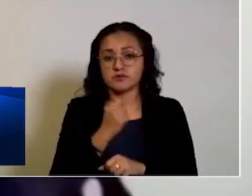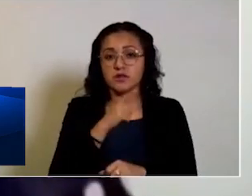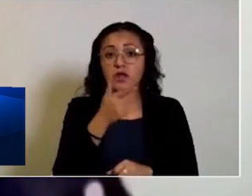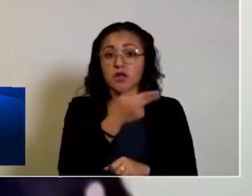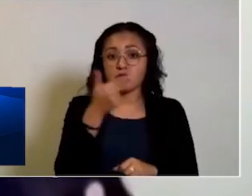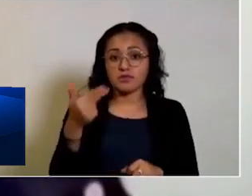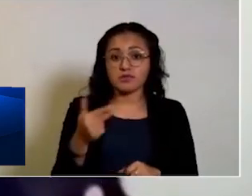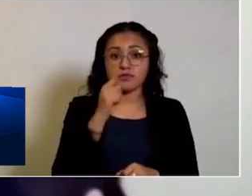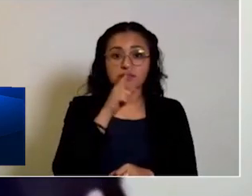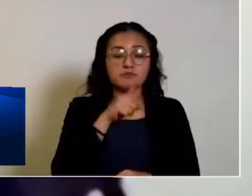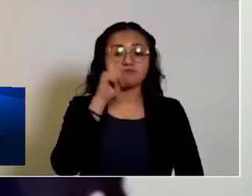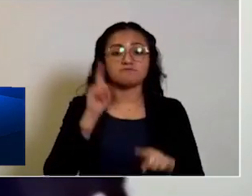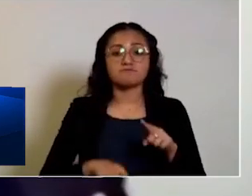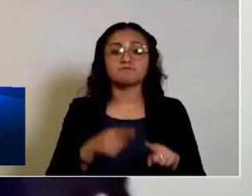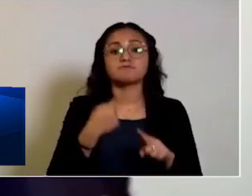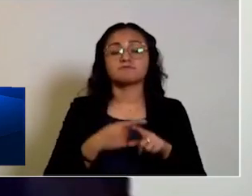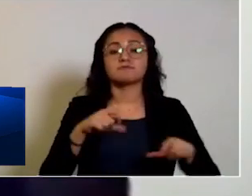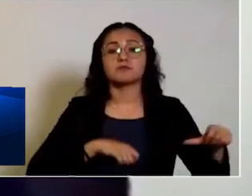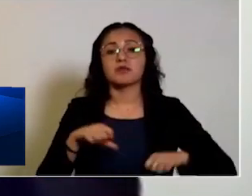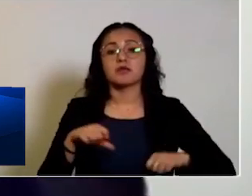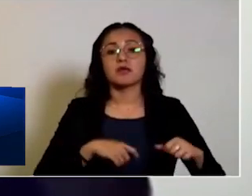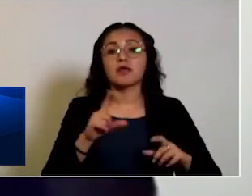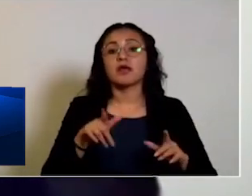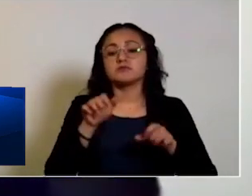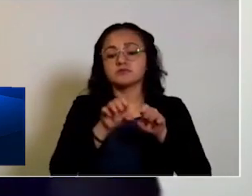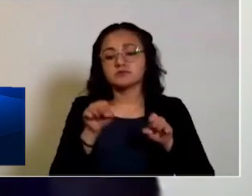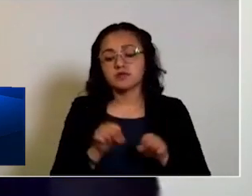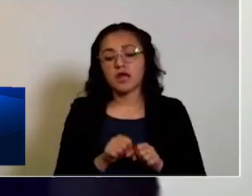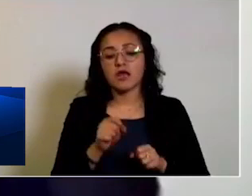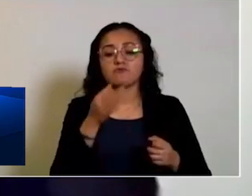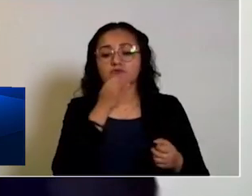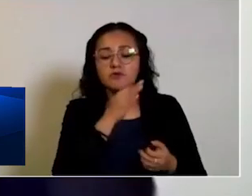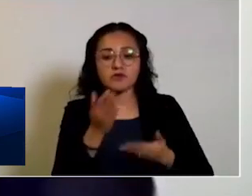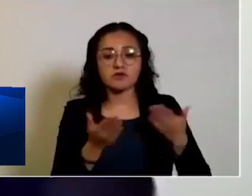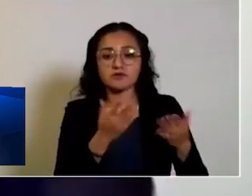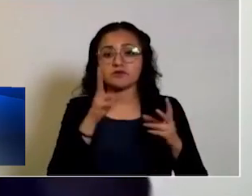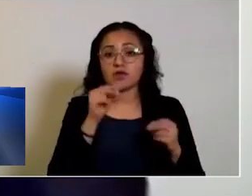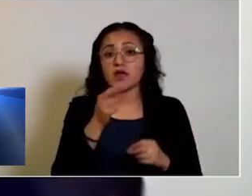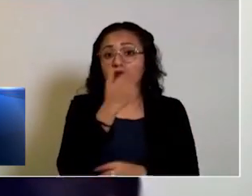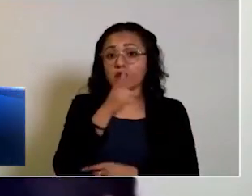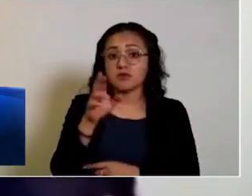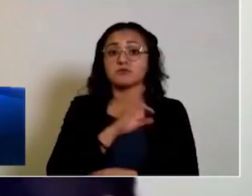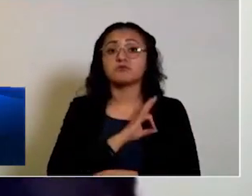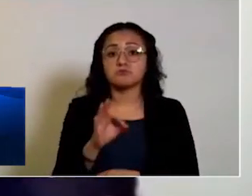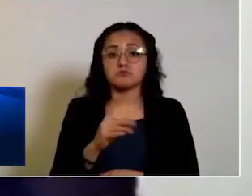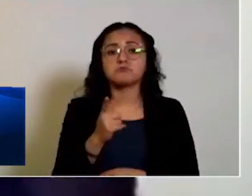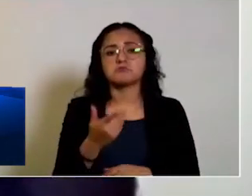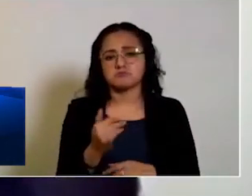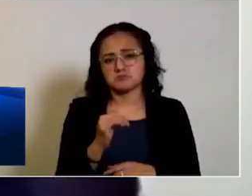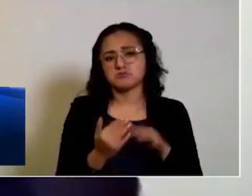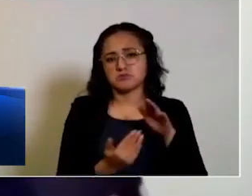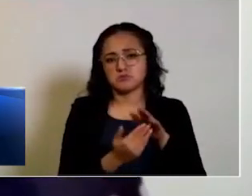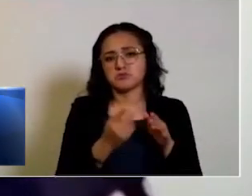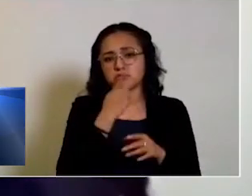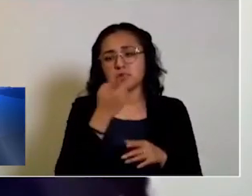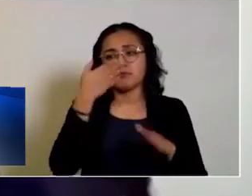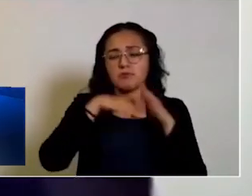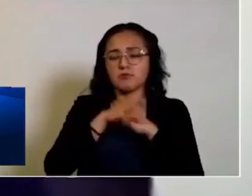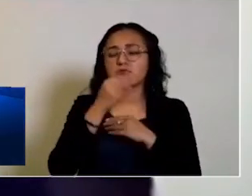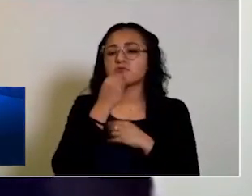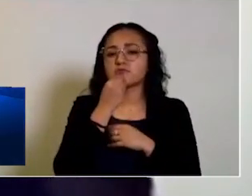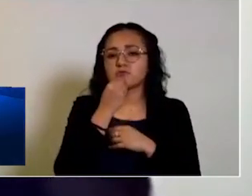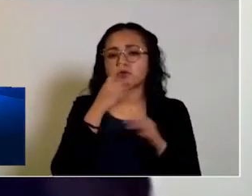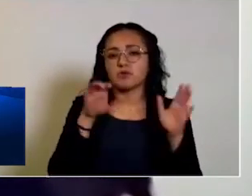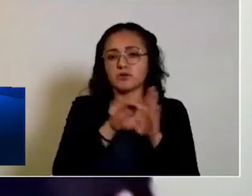Hoteles. Quedan suspendidas las actividades en los salones de eventos. Los restaurantes podrán ofrecer el servicio de mesa a sus huéspedes.